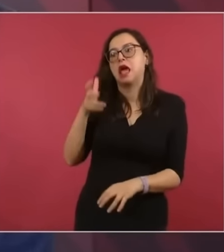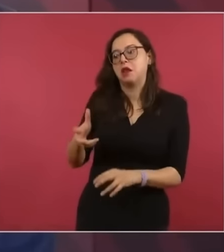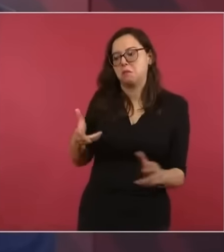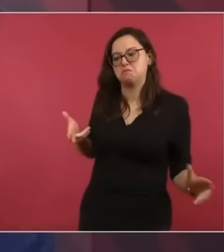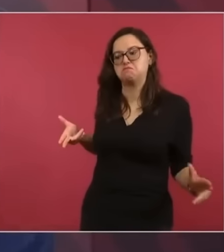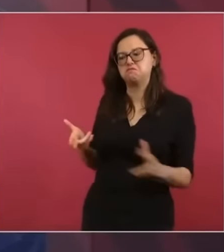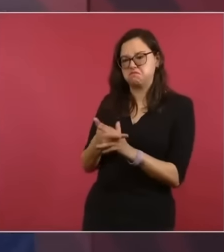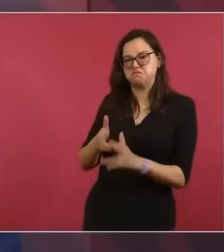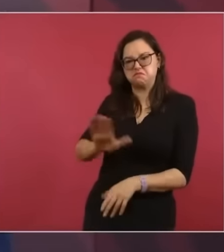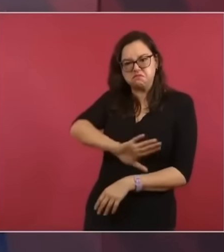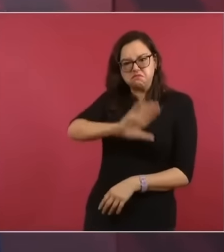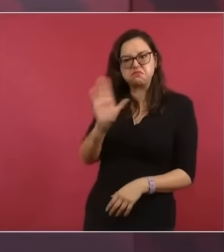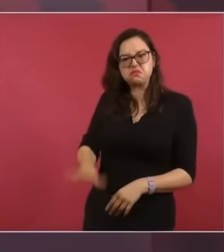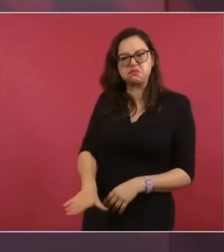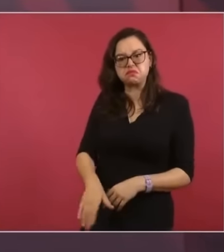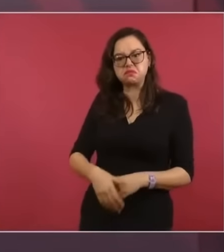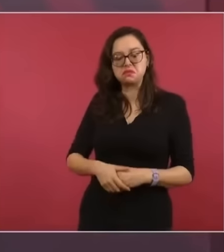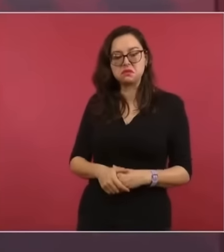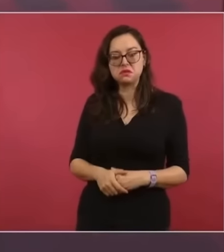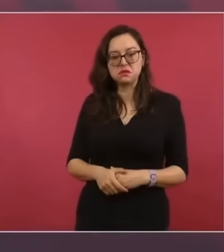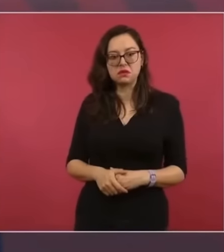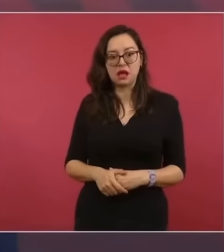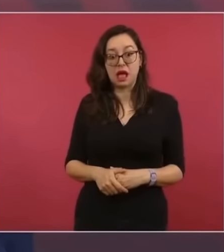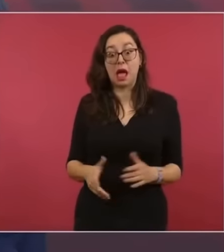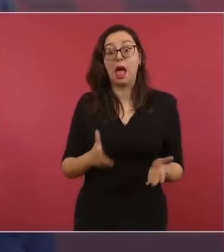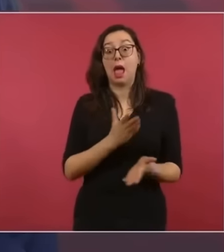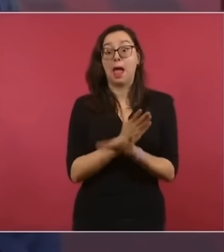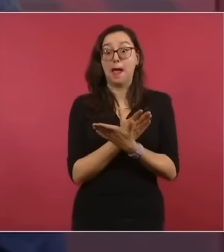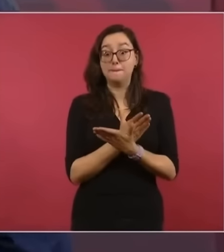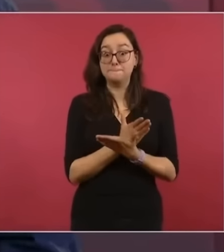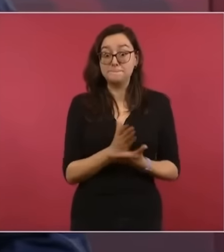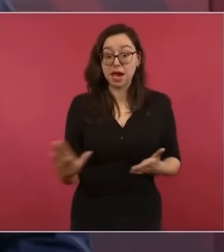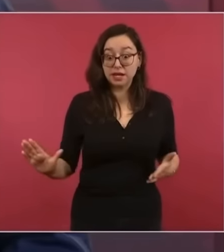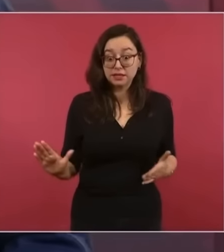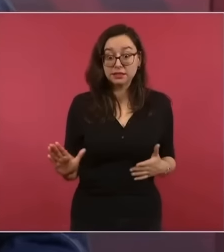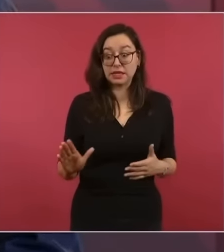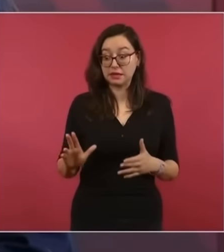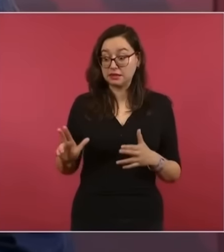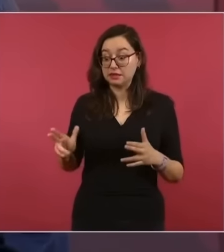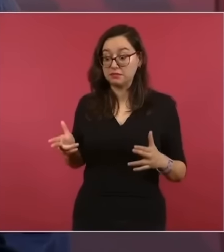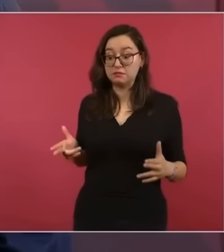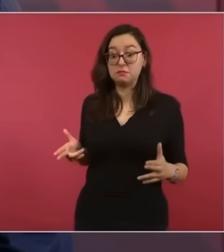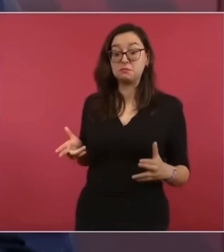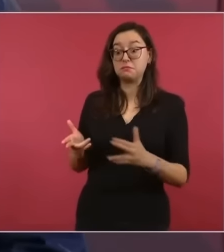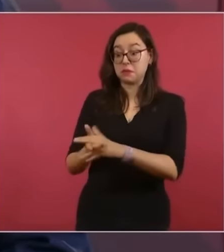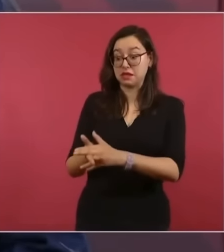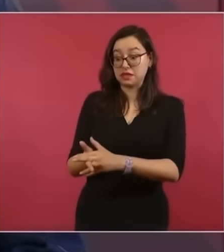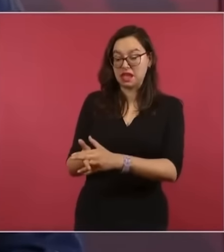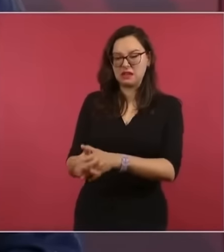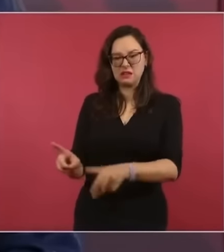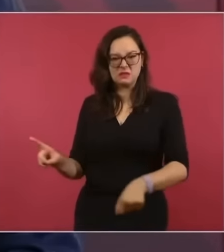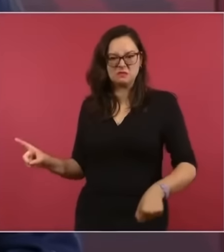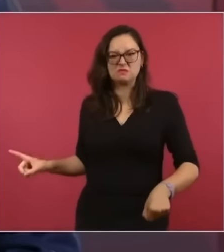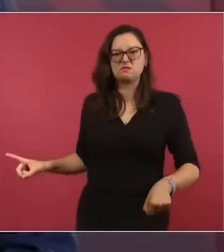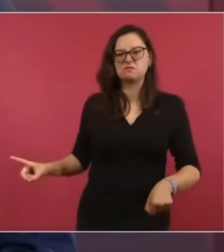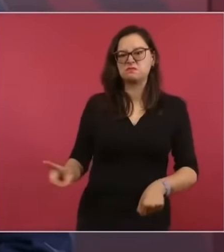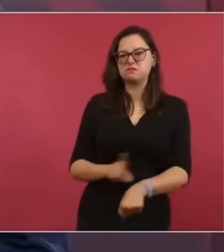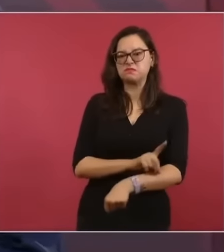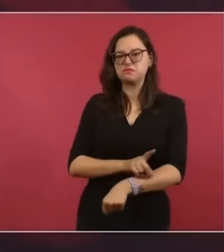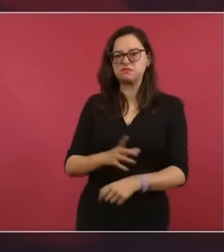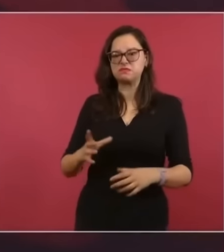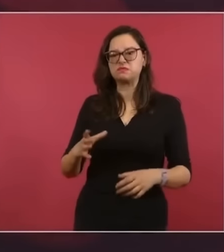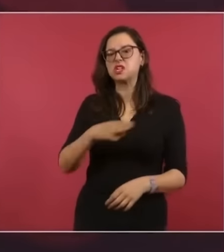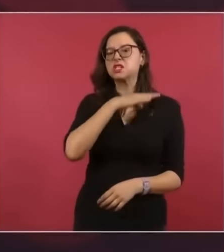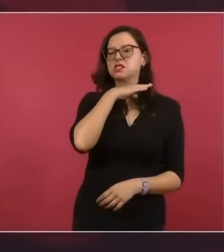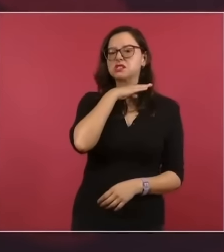Afortunadamente, México tiene un gran equipo jurídico, un gran equipo, un equipo que sacará adelante esta demanda